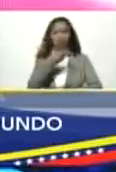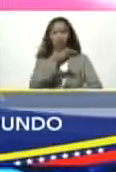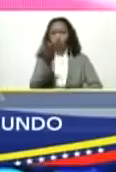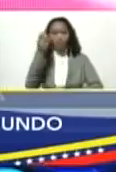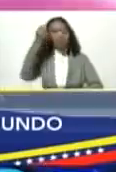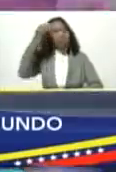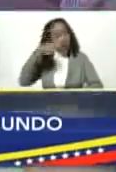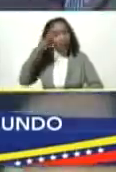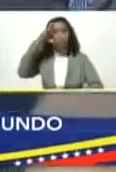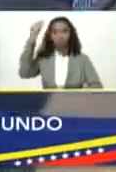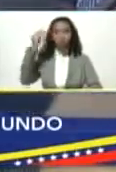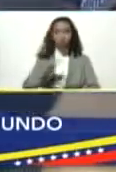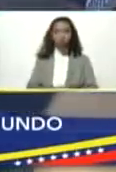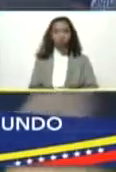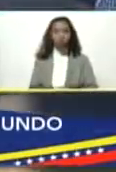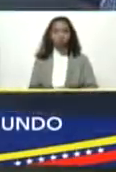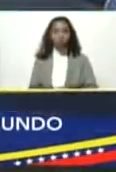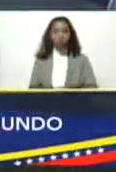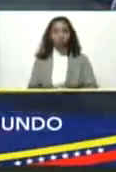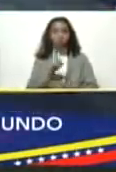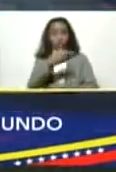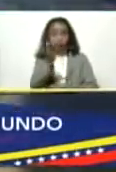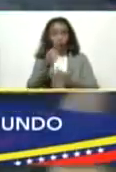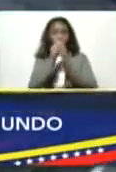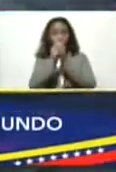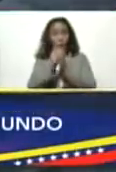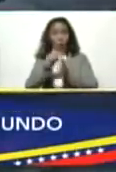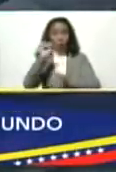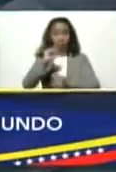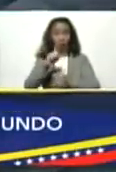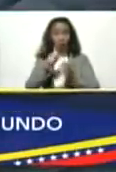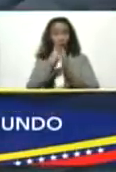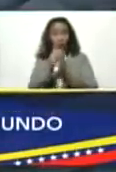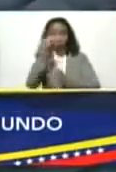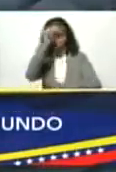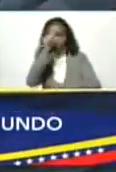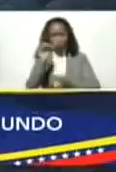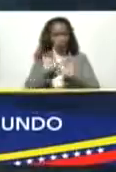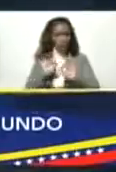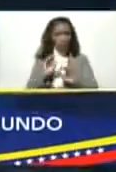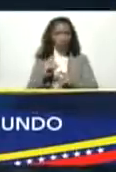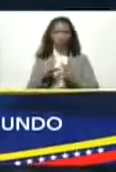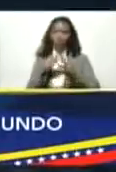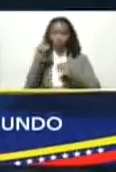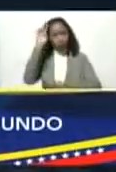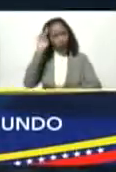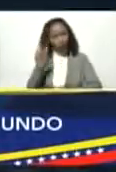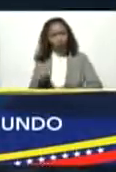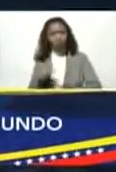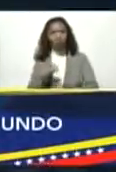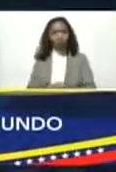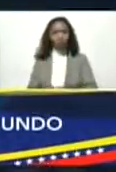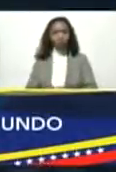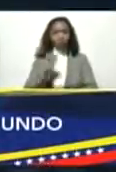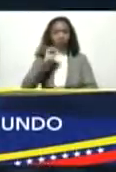creen en Dios y oran cuando los domingos nada más todos los días ¿verdad?